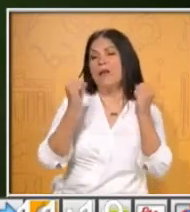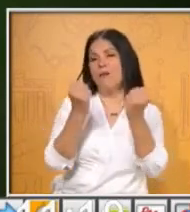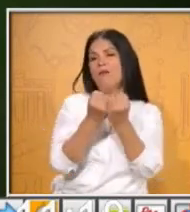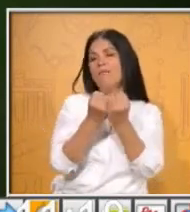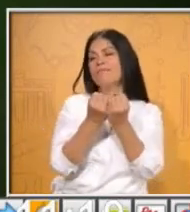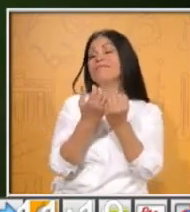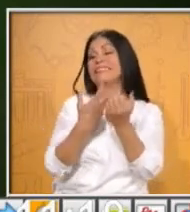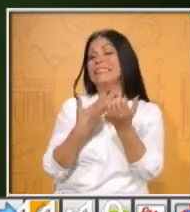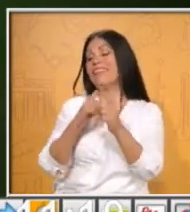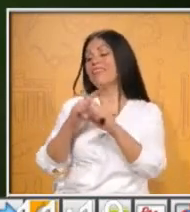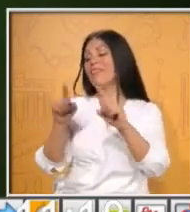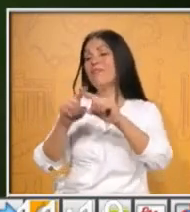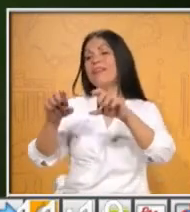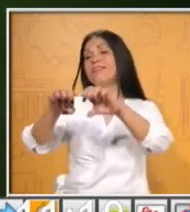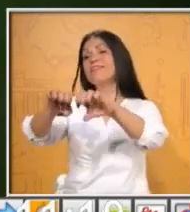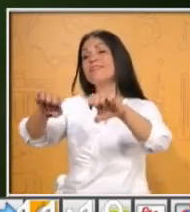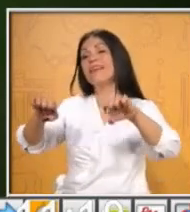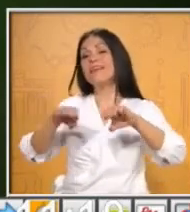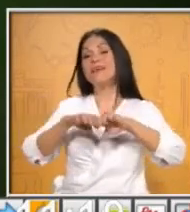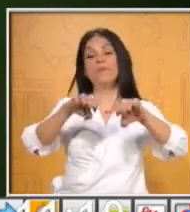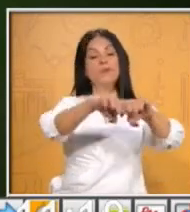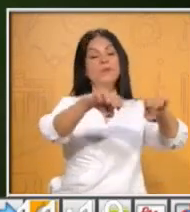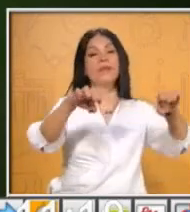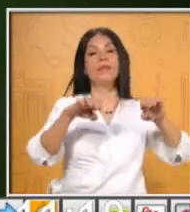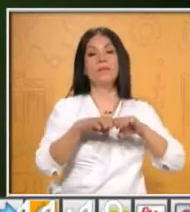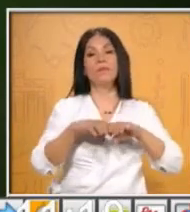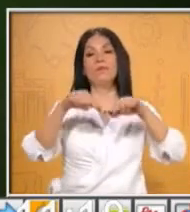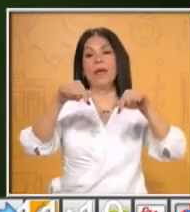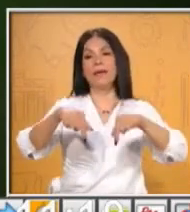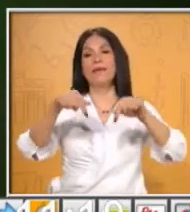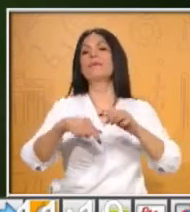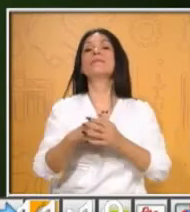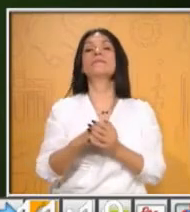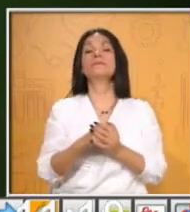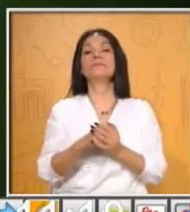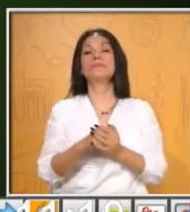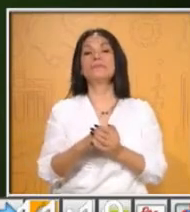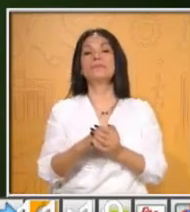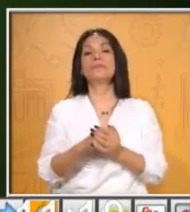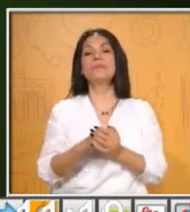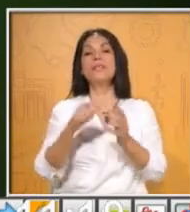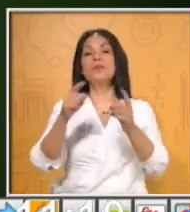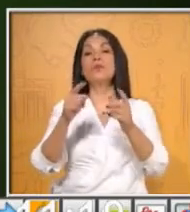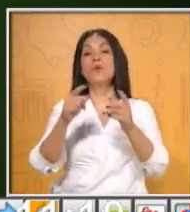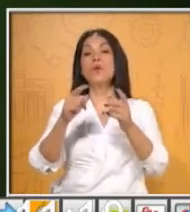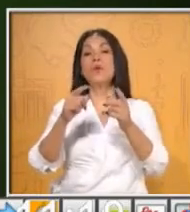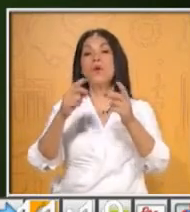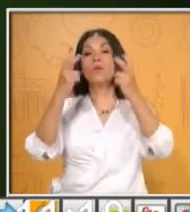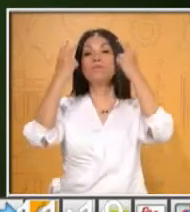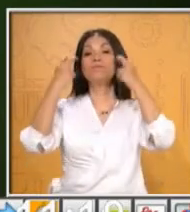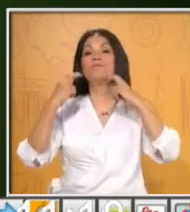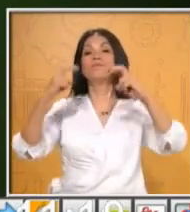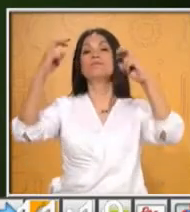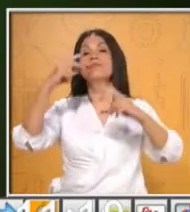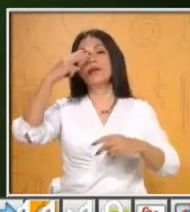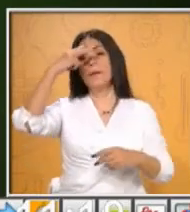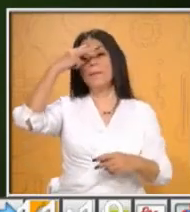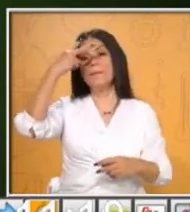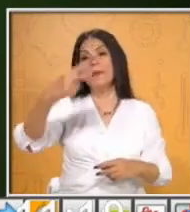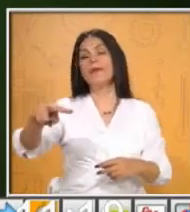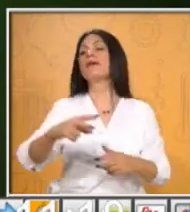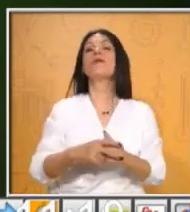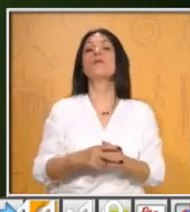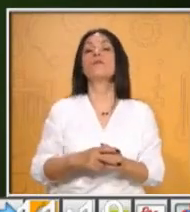Vamos a jugar a una vuelta por México. Como ya te había mencionado el maestro, el material recortable es de la página 177.